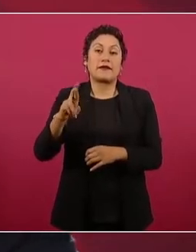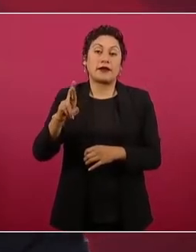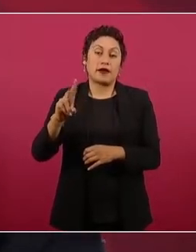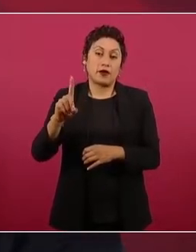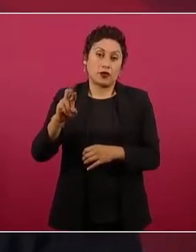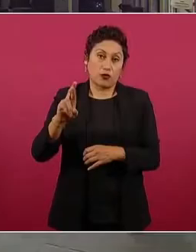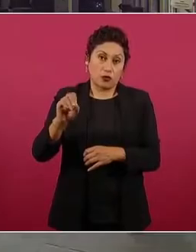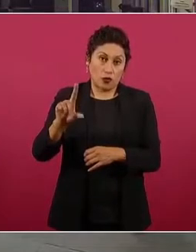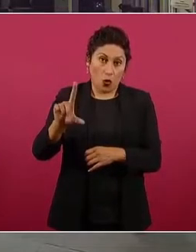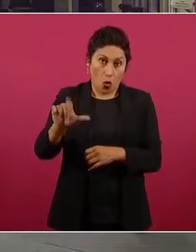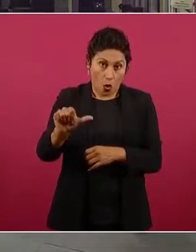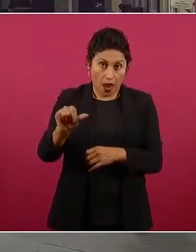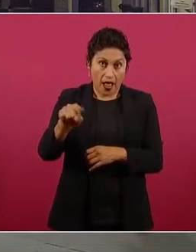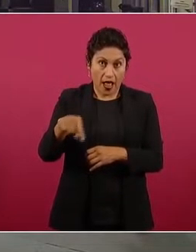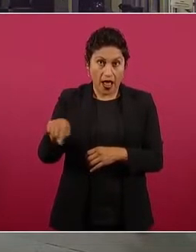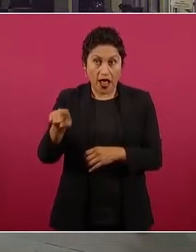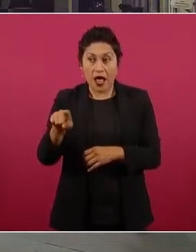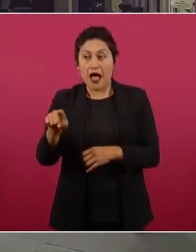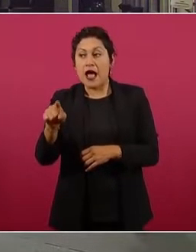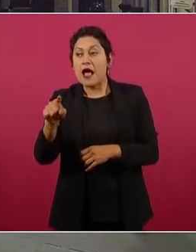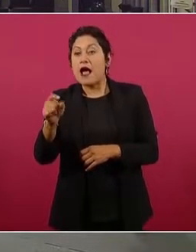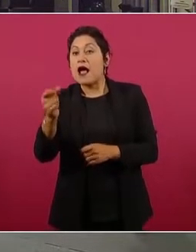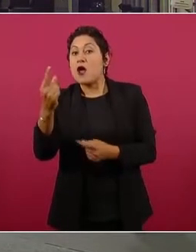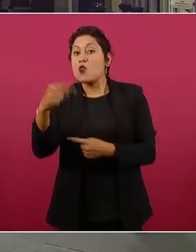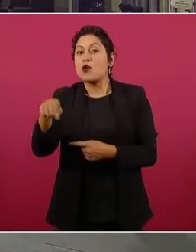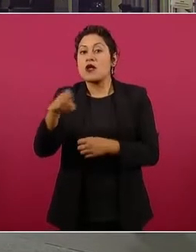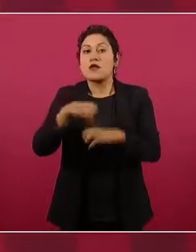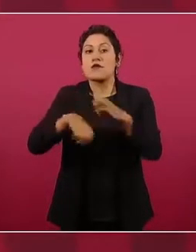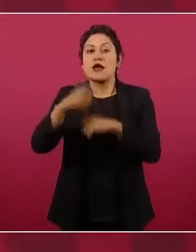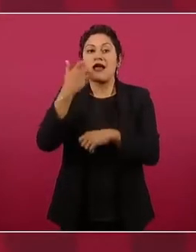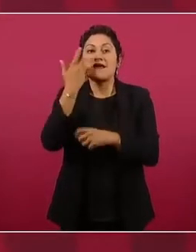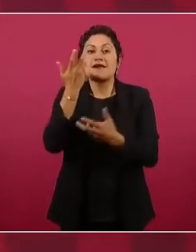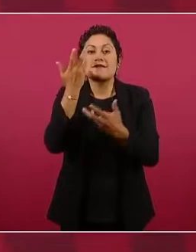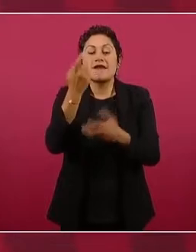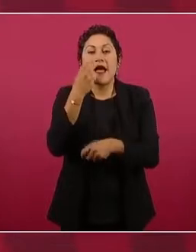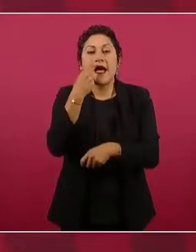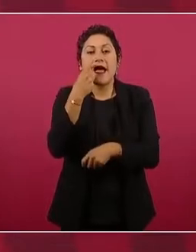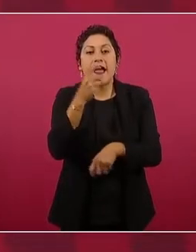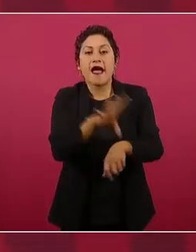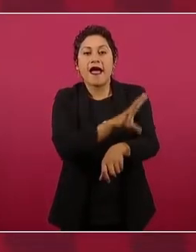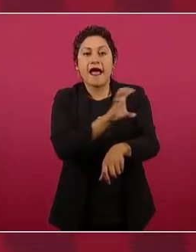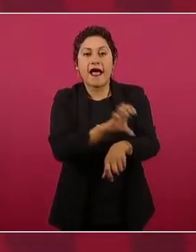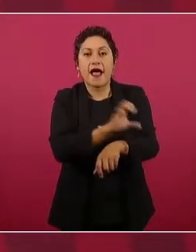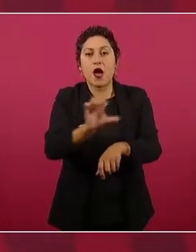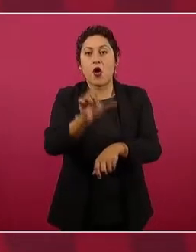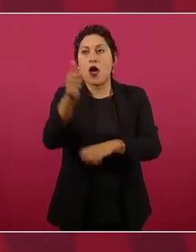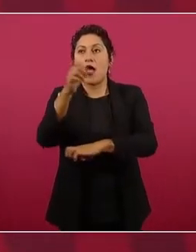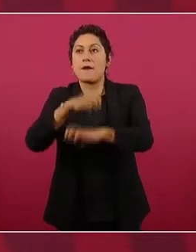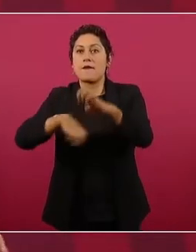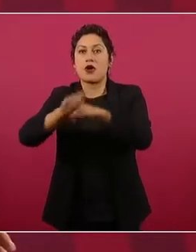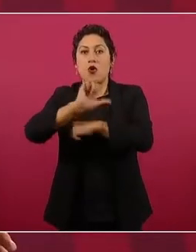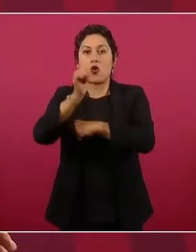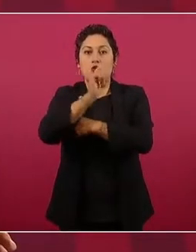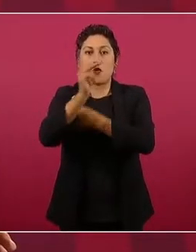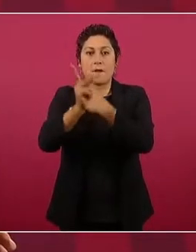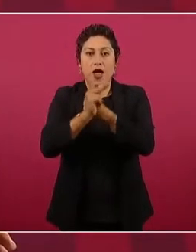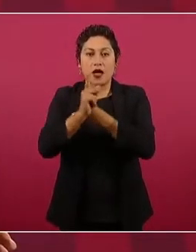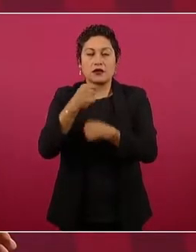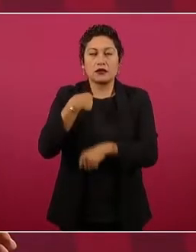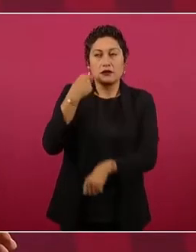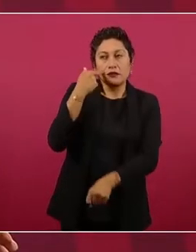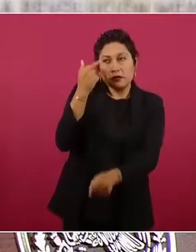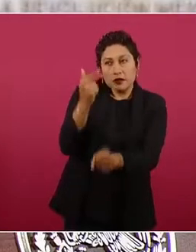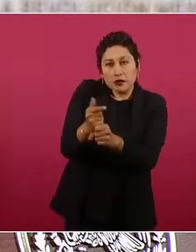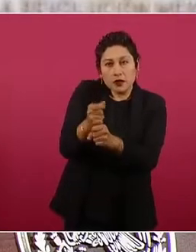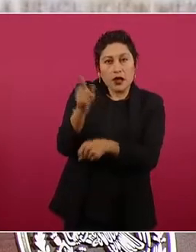que quieren quedarse con el mercado eléctrico, las empresas extranjeras no iban a permitir